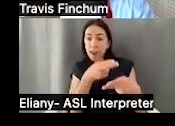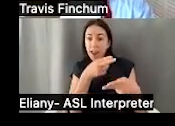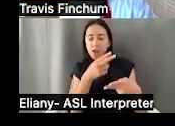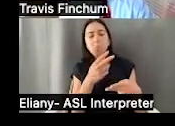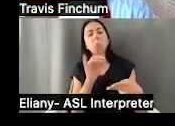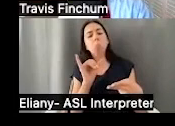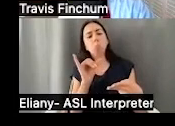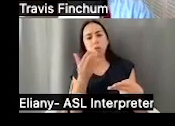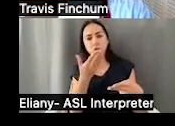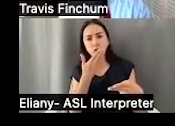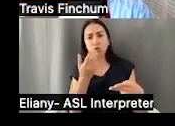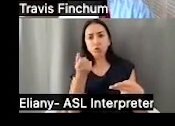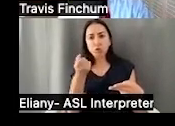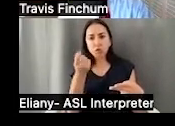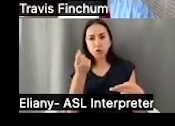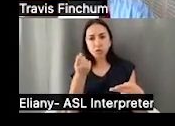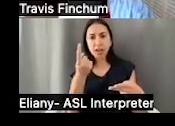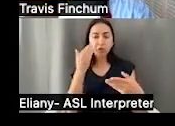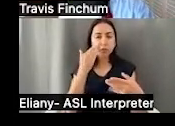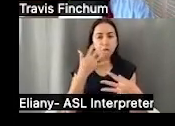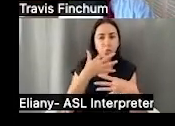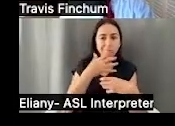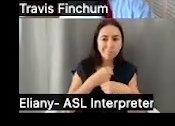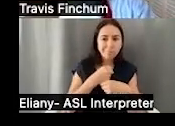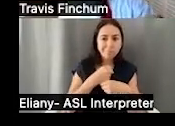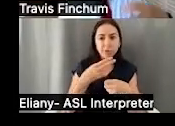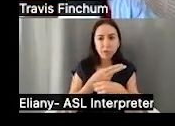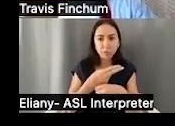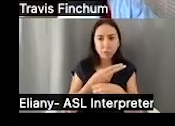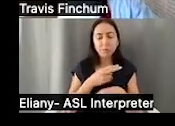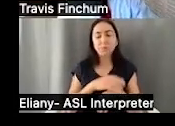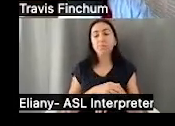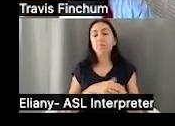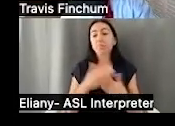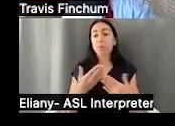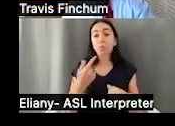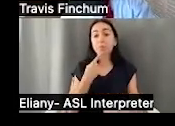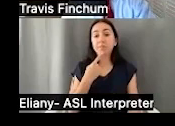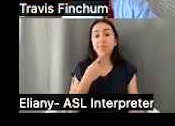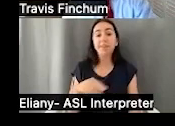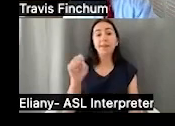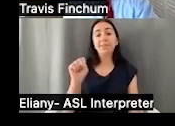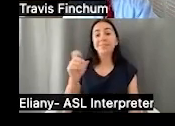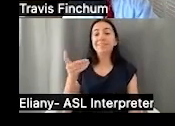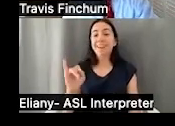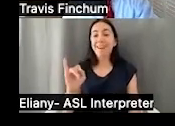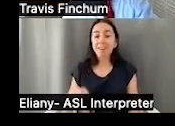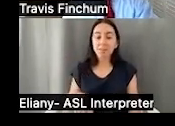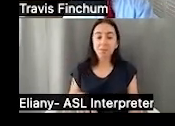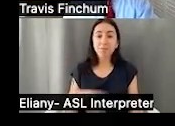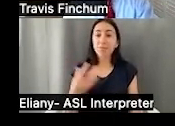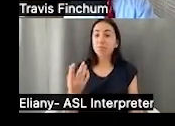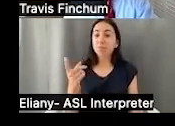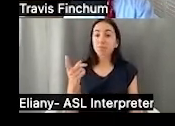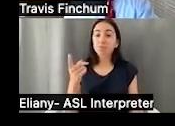si sabemos y entendemos los acrónimos, las abreviaciones siendo utilizadas. Tal vez utilizamos el término en